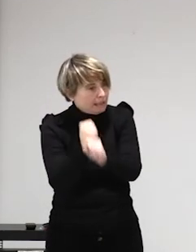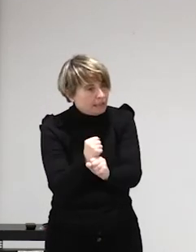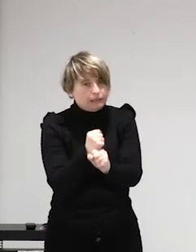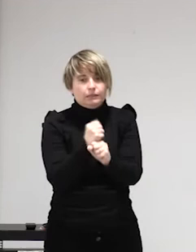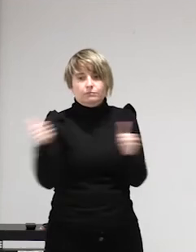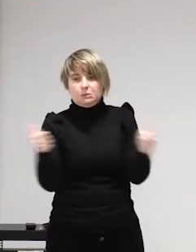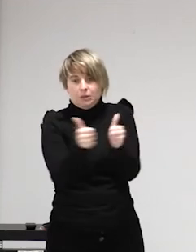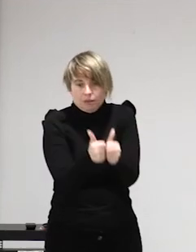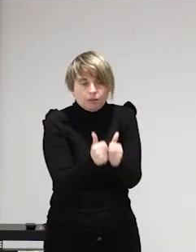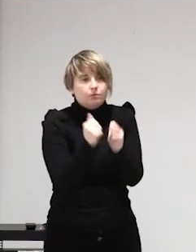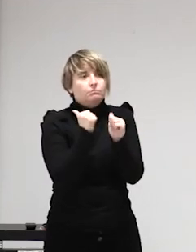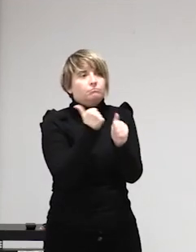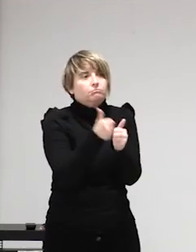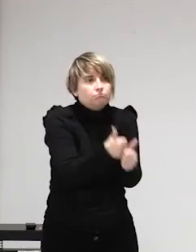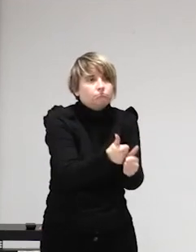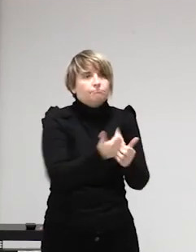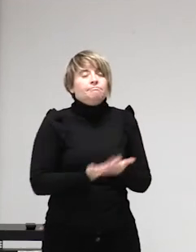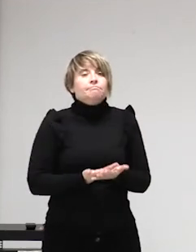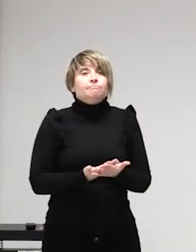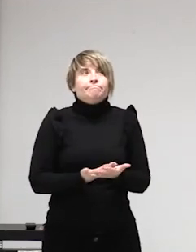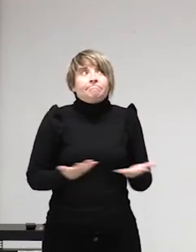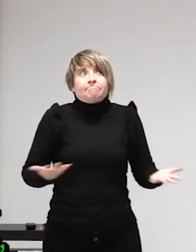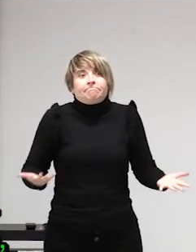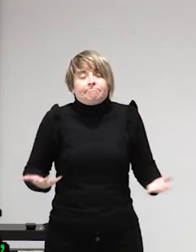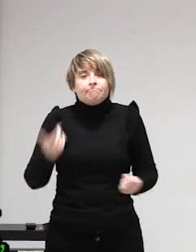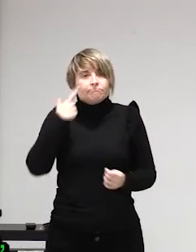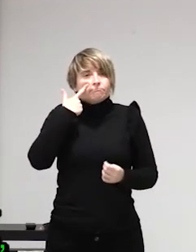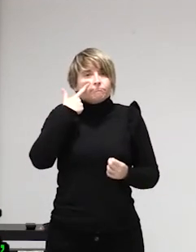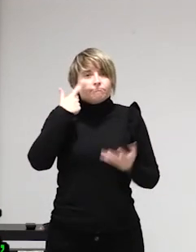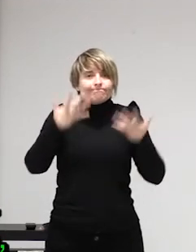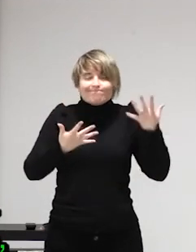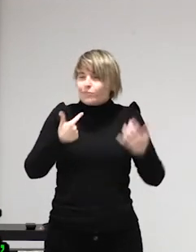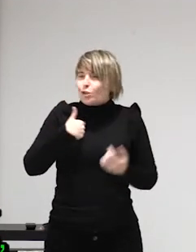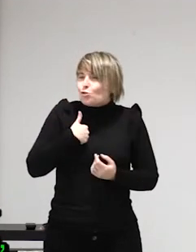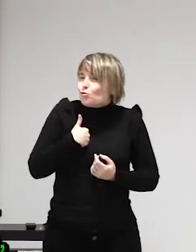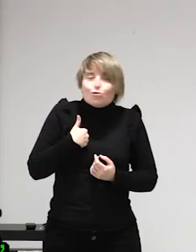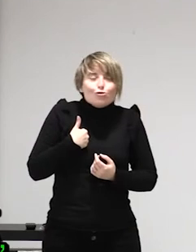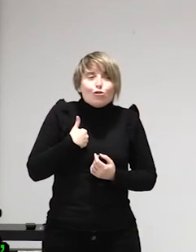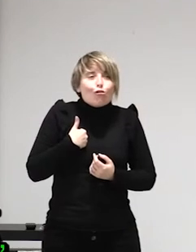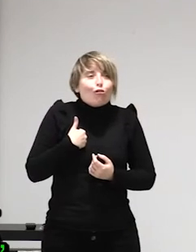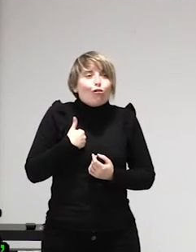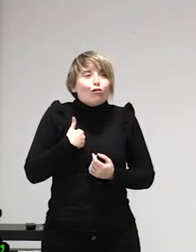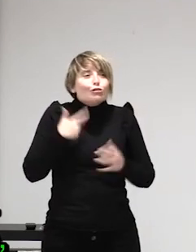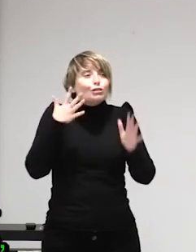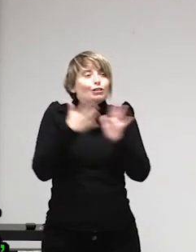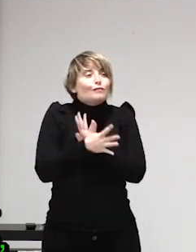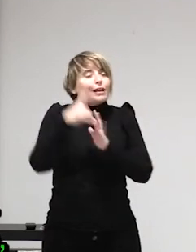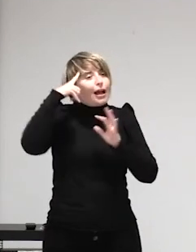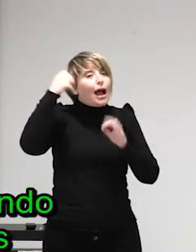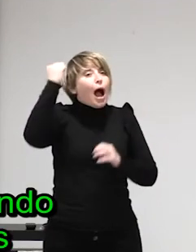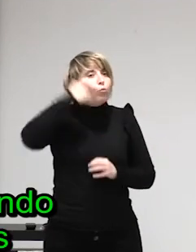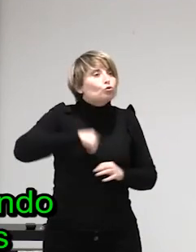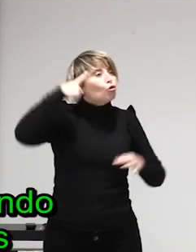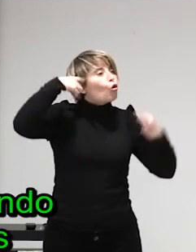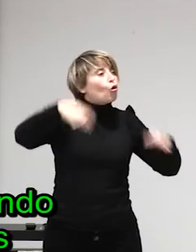la prostitución no se legitima reconociéndola como trabajo se legitimaría desestigmatizándola vale la prueba